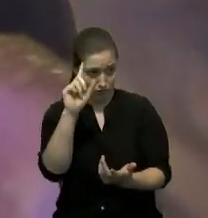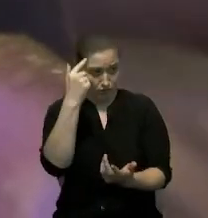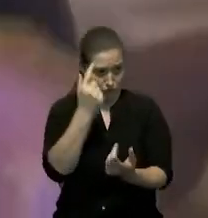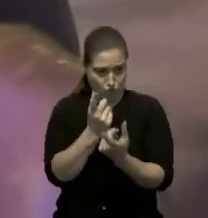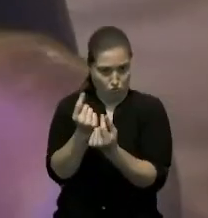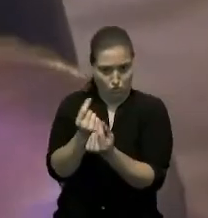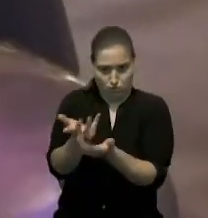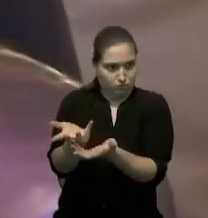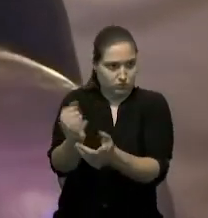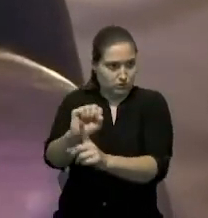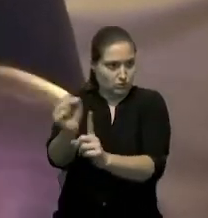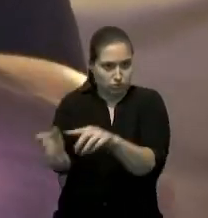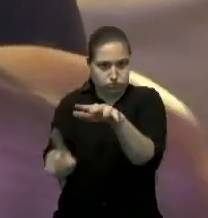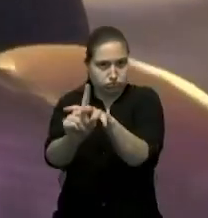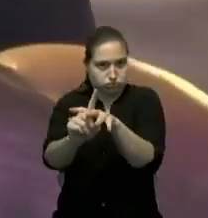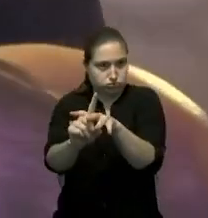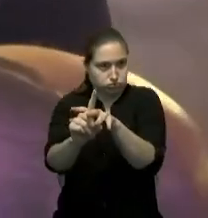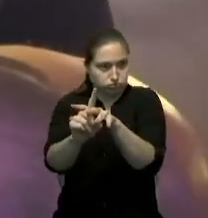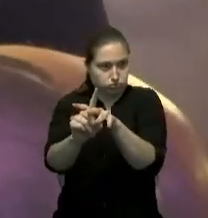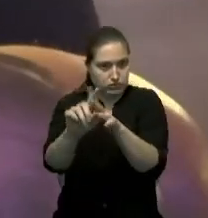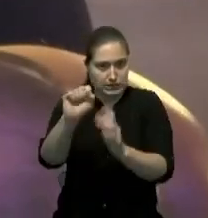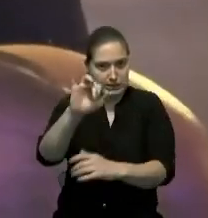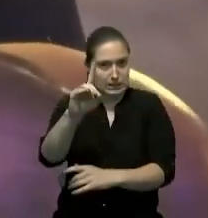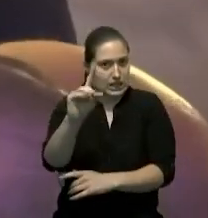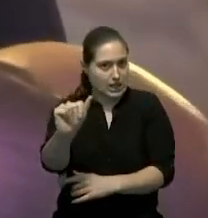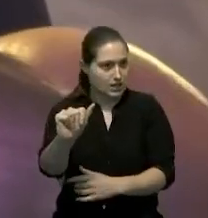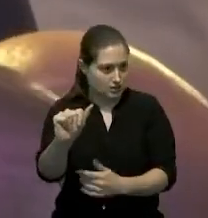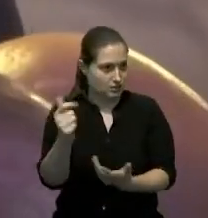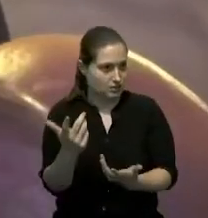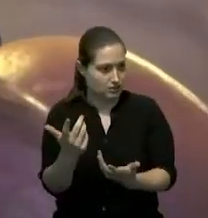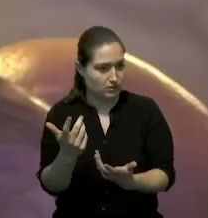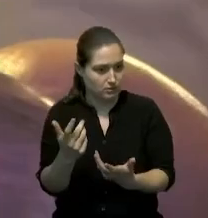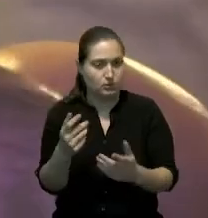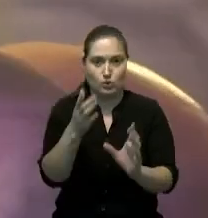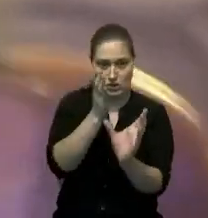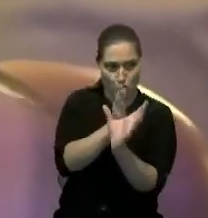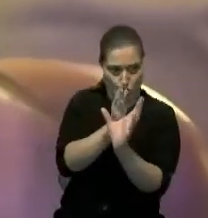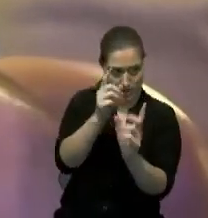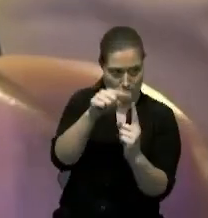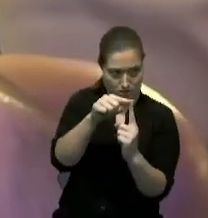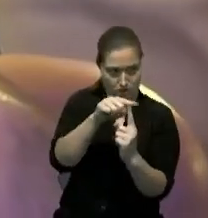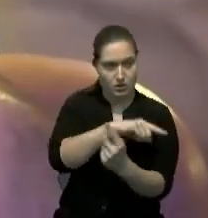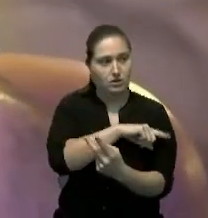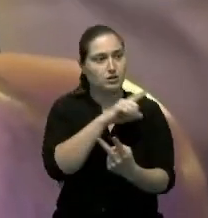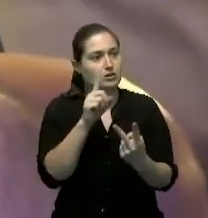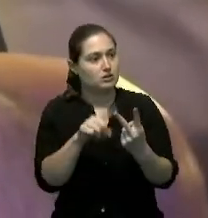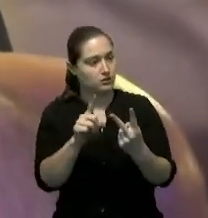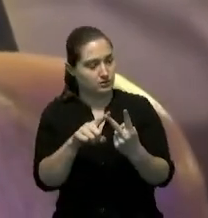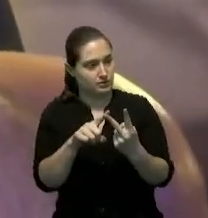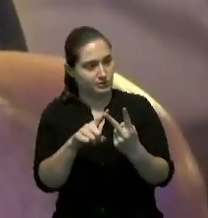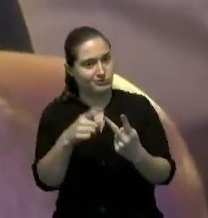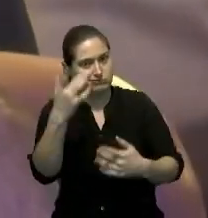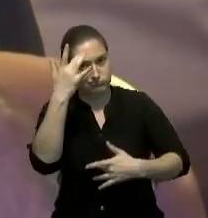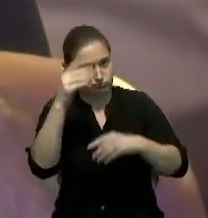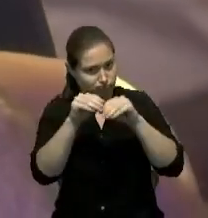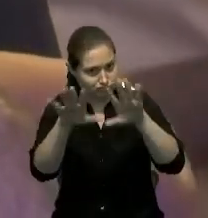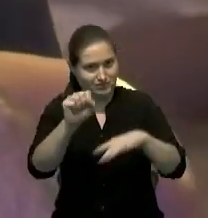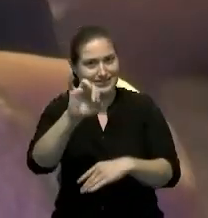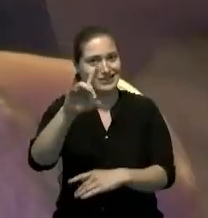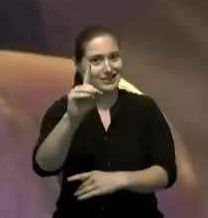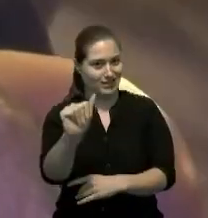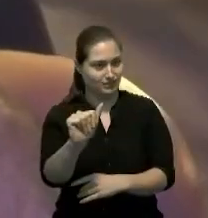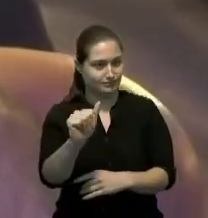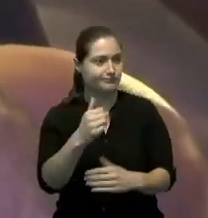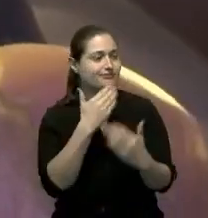con esa situación tanto de los enfermedades enfermas mentales como de los casos de SIDA muchísimas